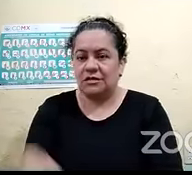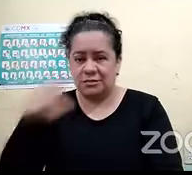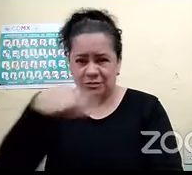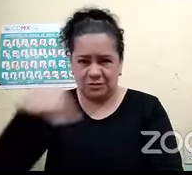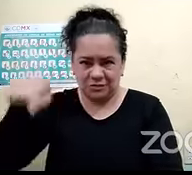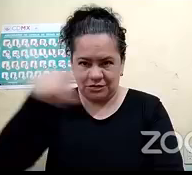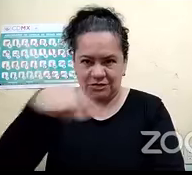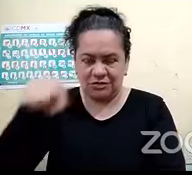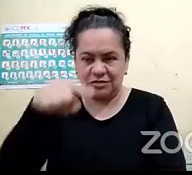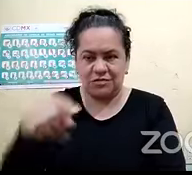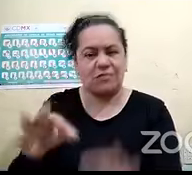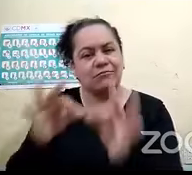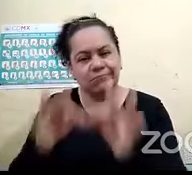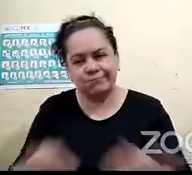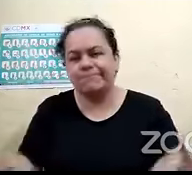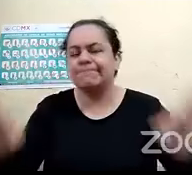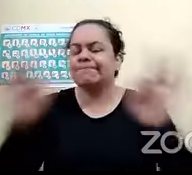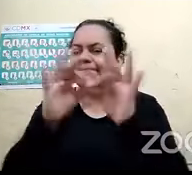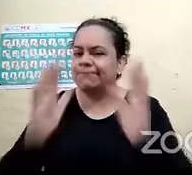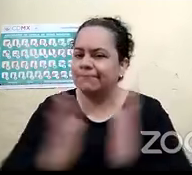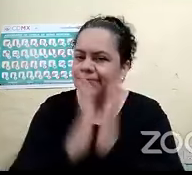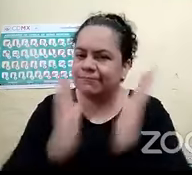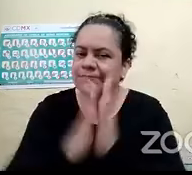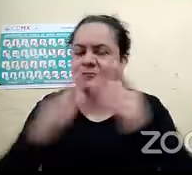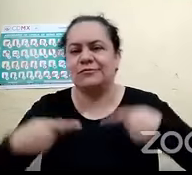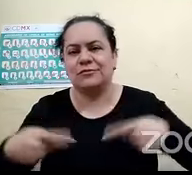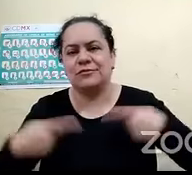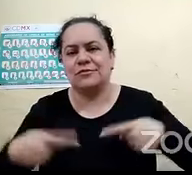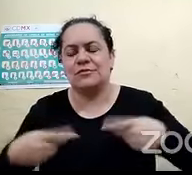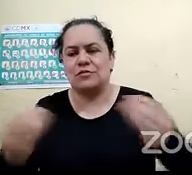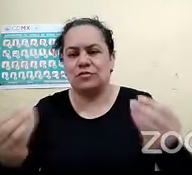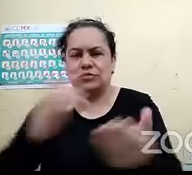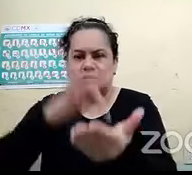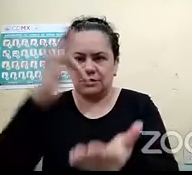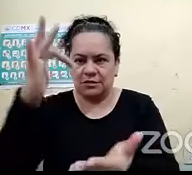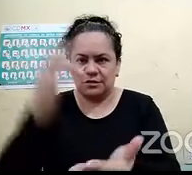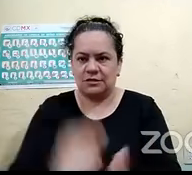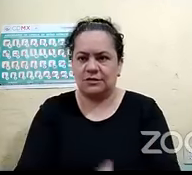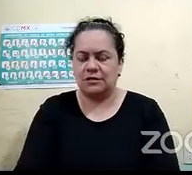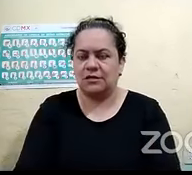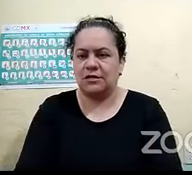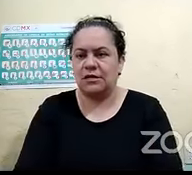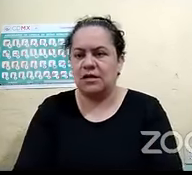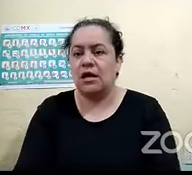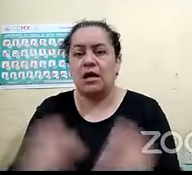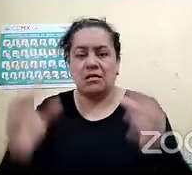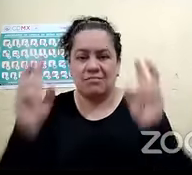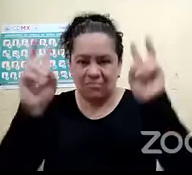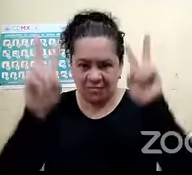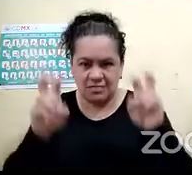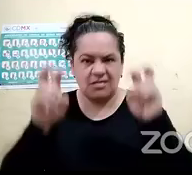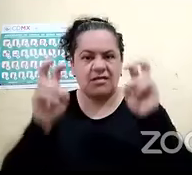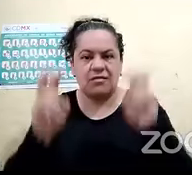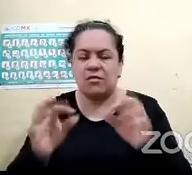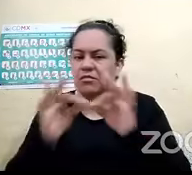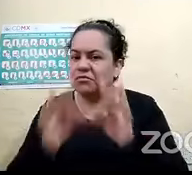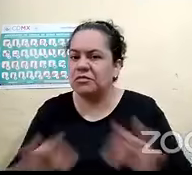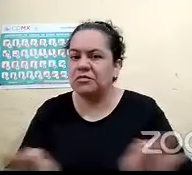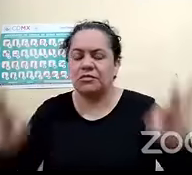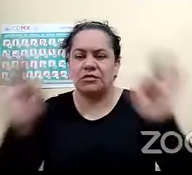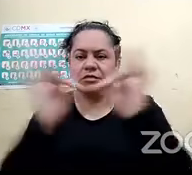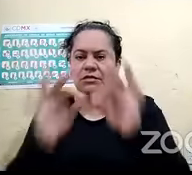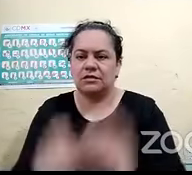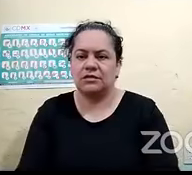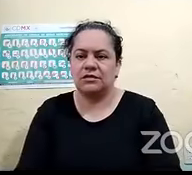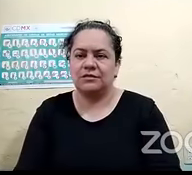excelente participación, muchísimas gracias. Nora Domínguez, excelente definición, siempre desde las filas, desde las fibras más sensibles.